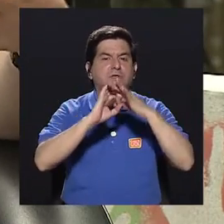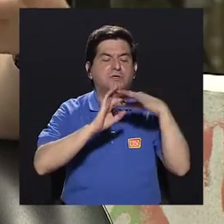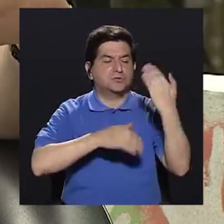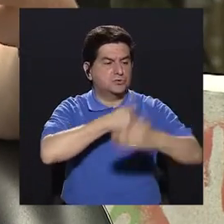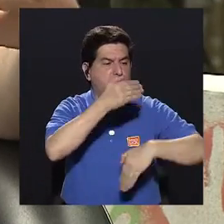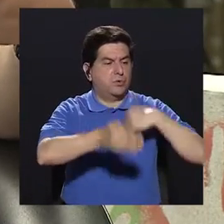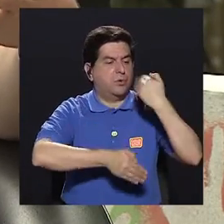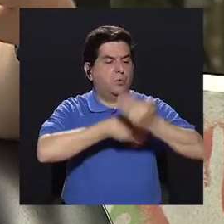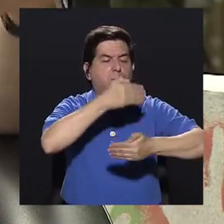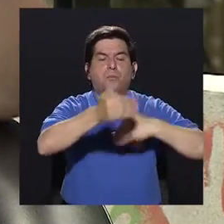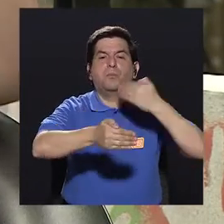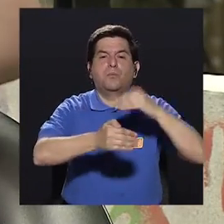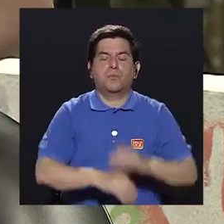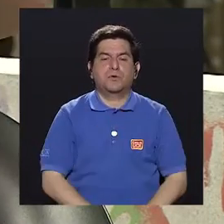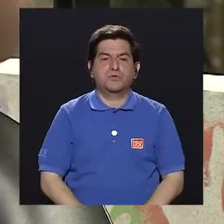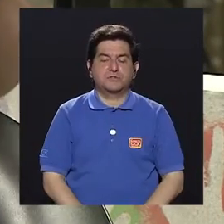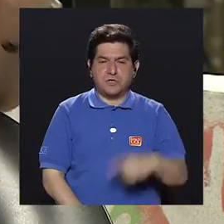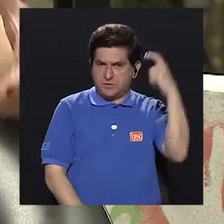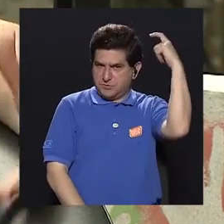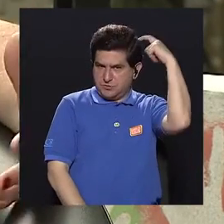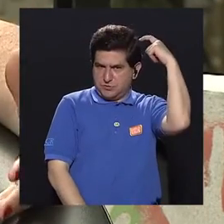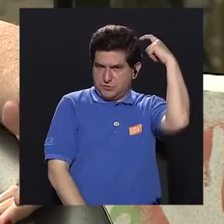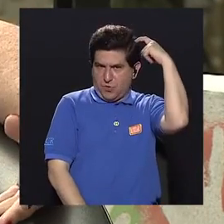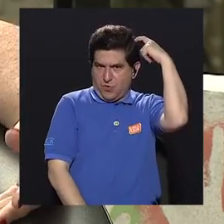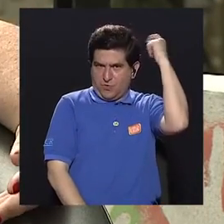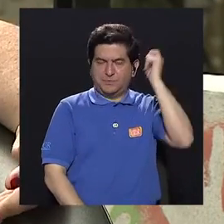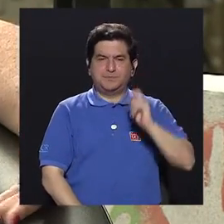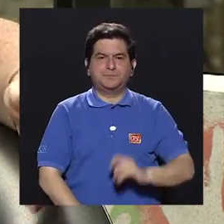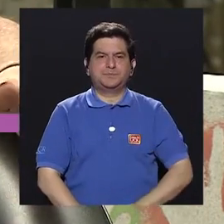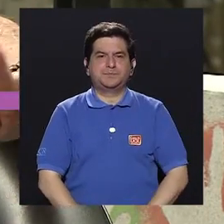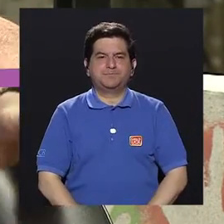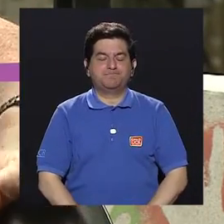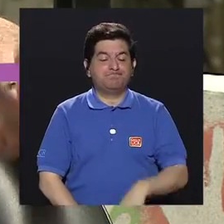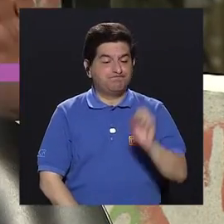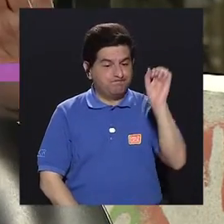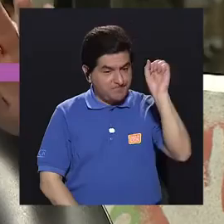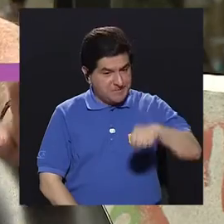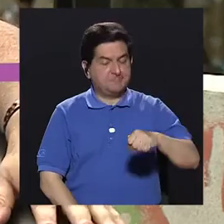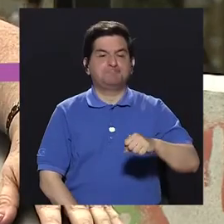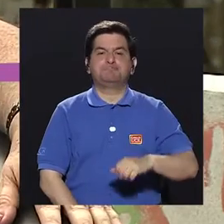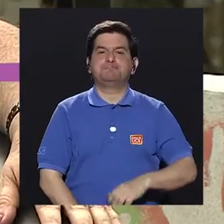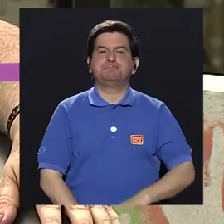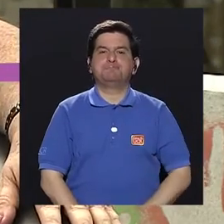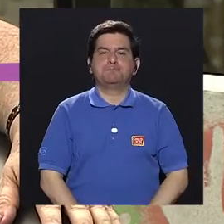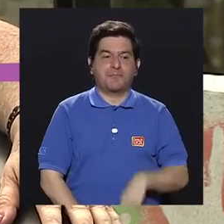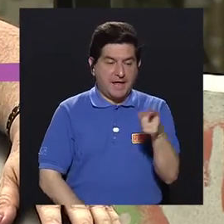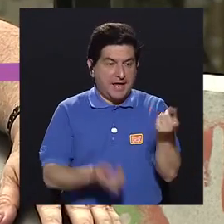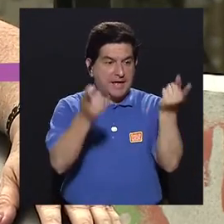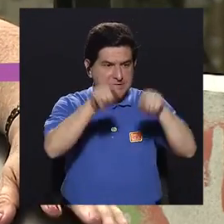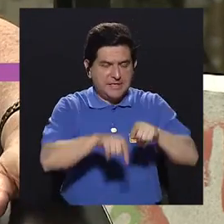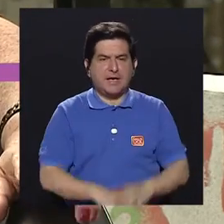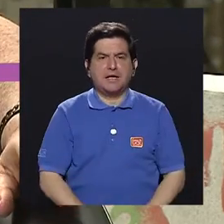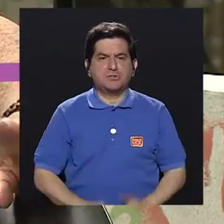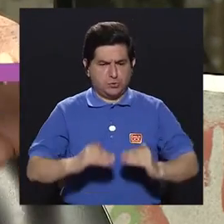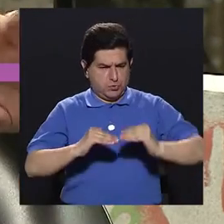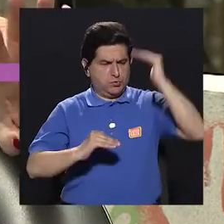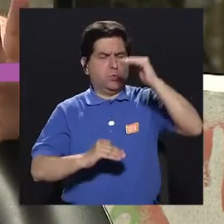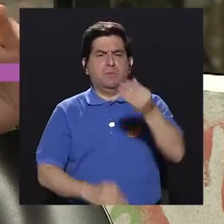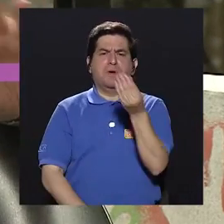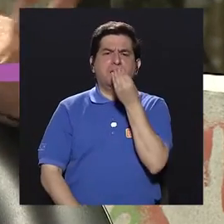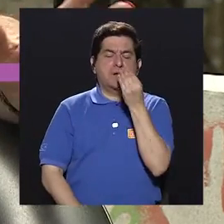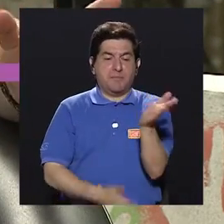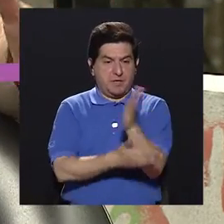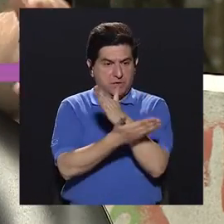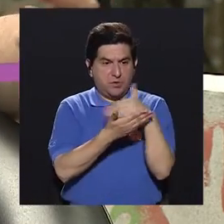procesos también neurológicos y todo esto. Pues sí, en realidad son un superalimento. Y hay